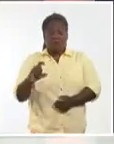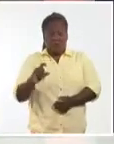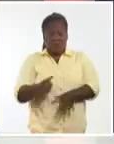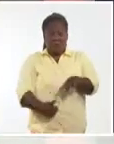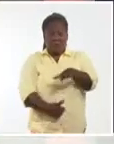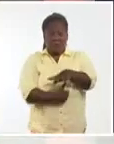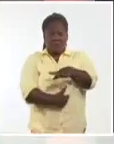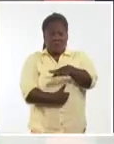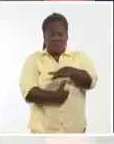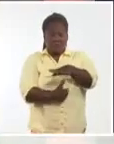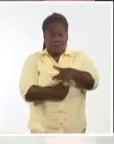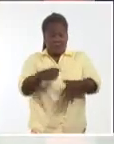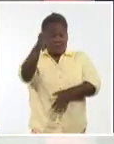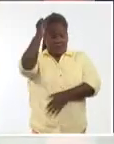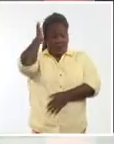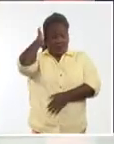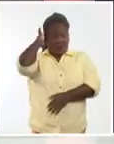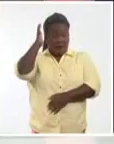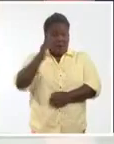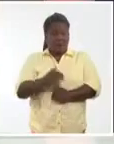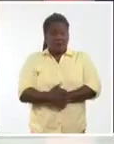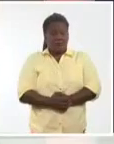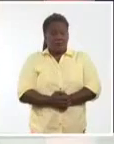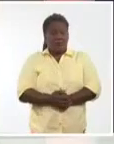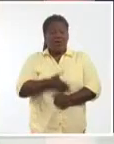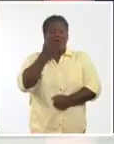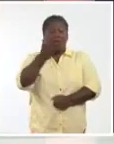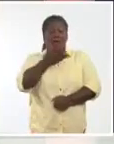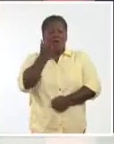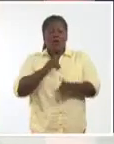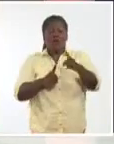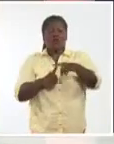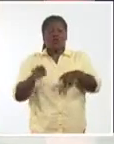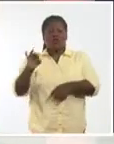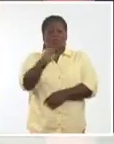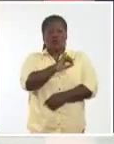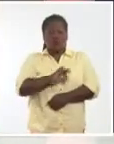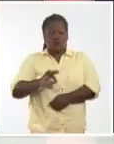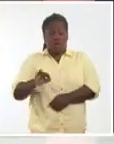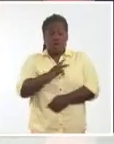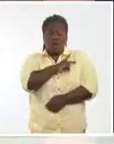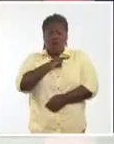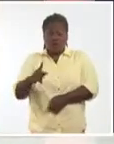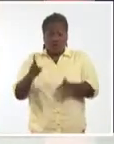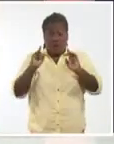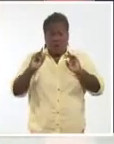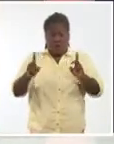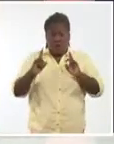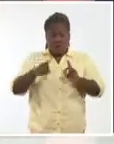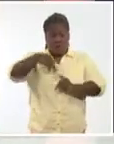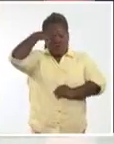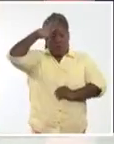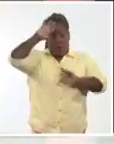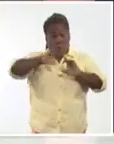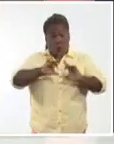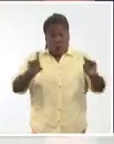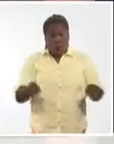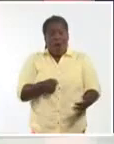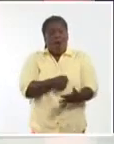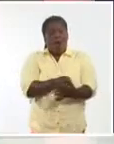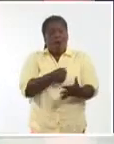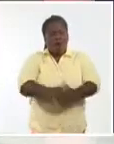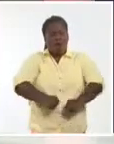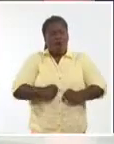Presidente de la República, Miguel Díaz Canel Bermúdez, declaró en Twitter la vocación y voluntad política de la mayor de las Antillas de enfrentar con